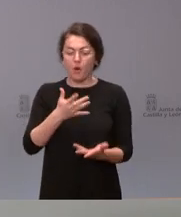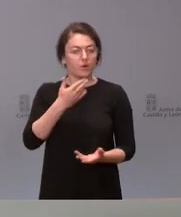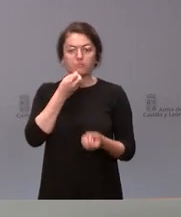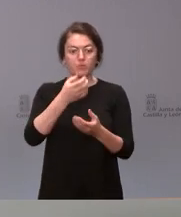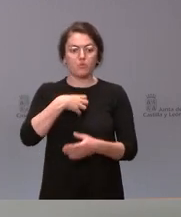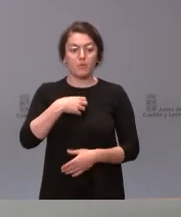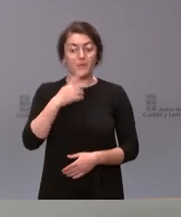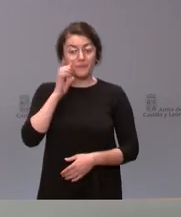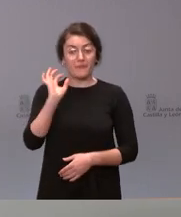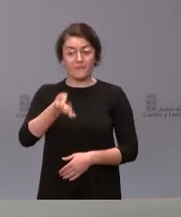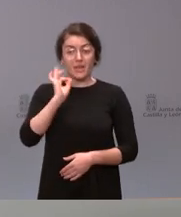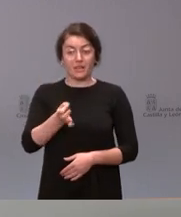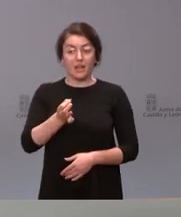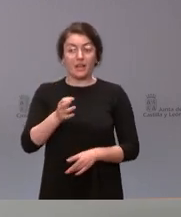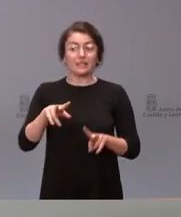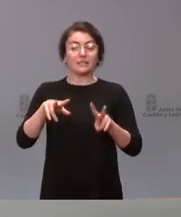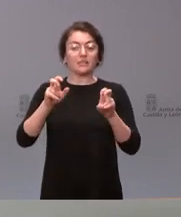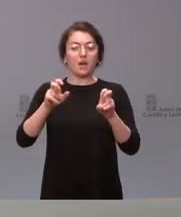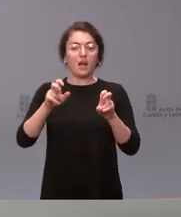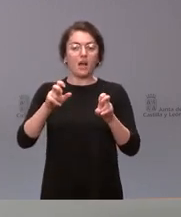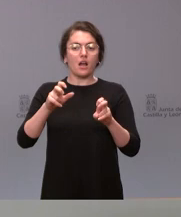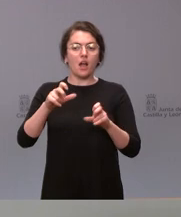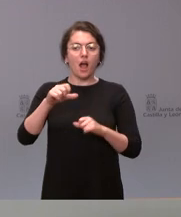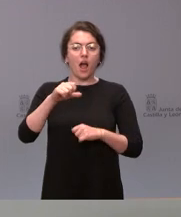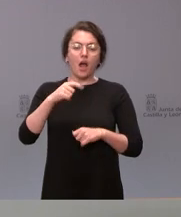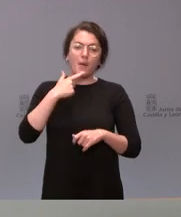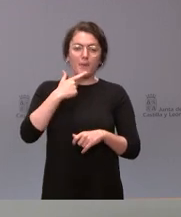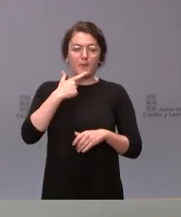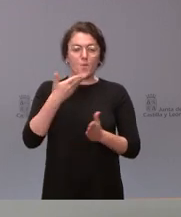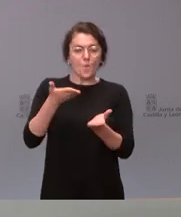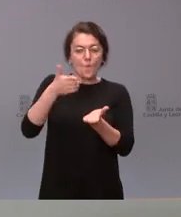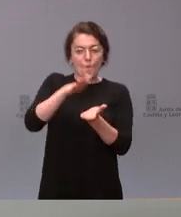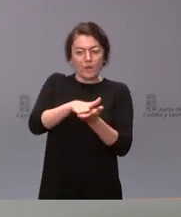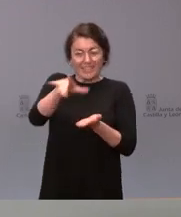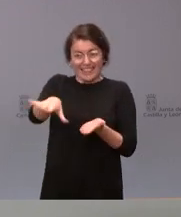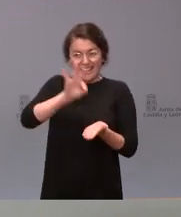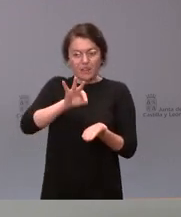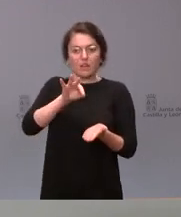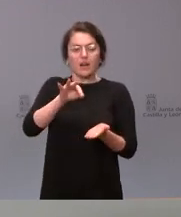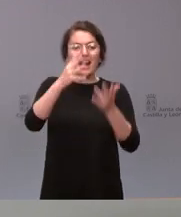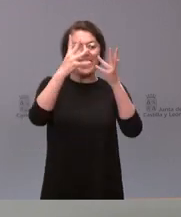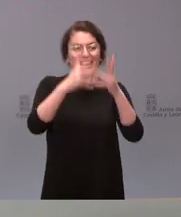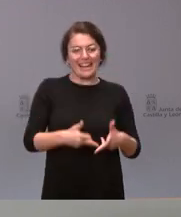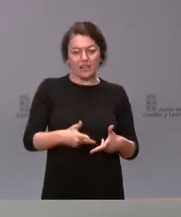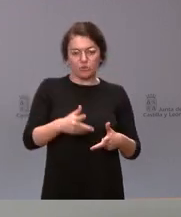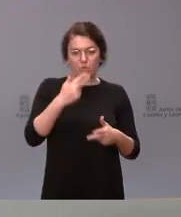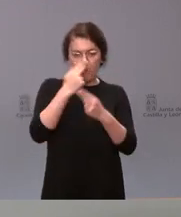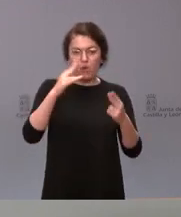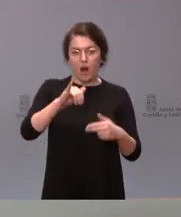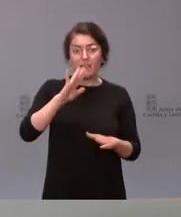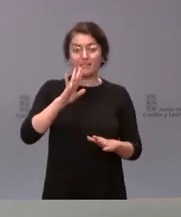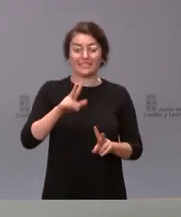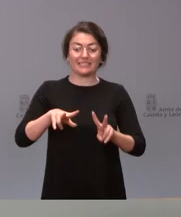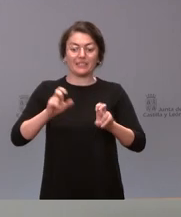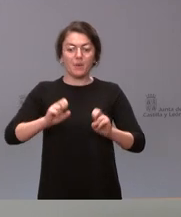de la eutanasia hay un registro público, como ustedes saben. En el caso de la interrupción voluntaria del embarazo, hasta ahora no había